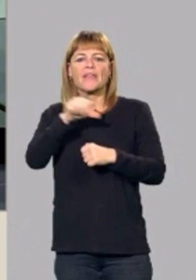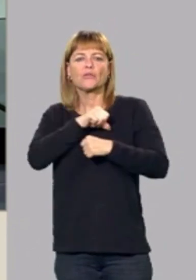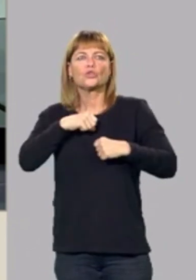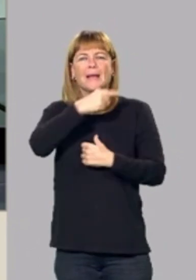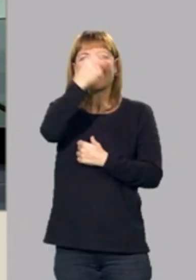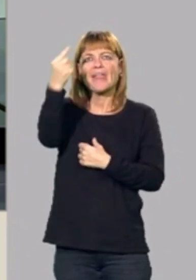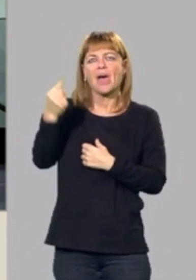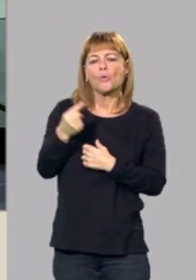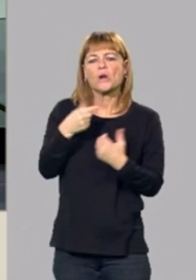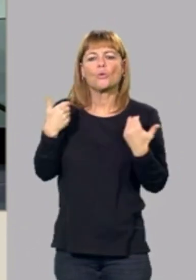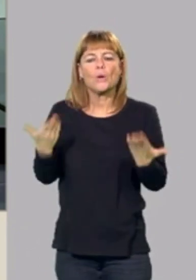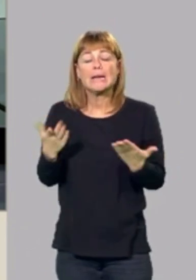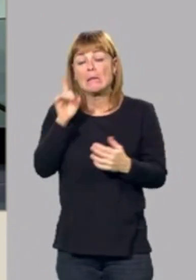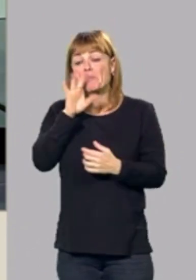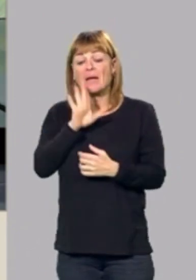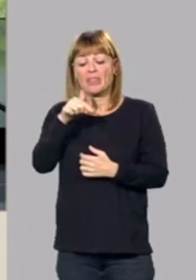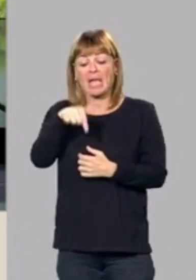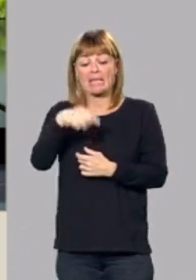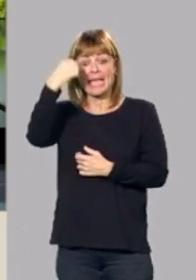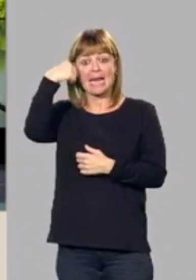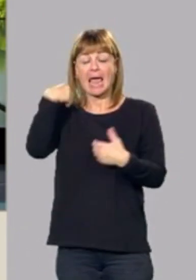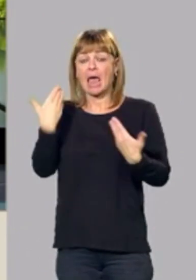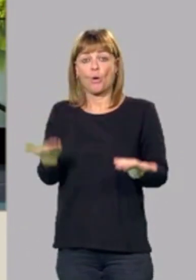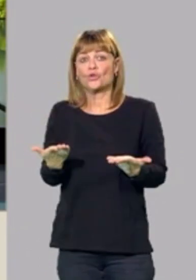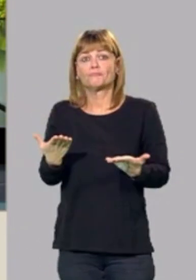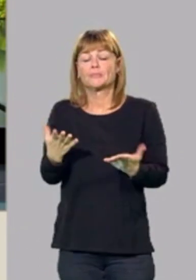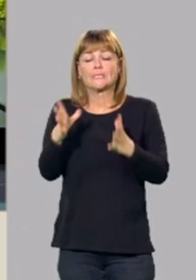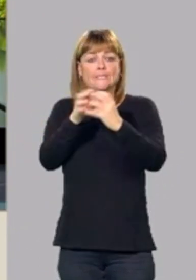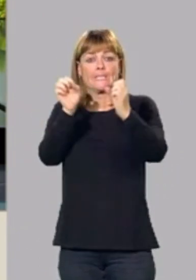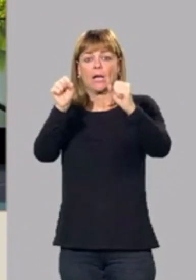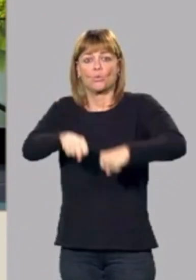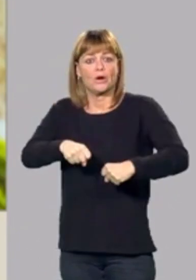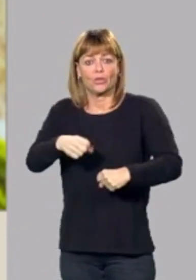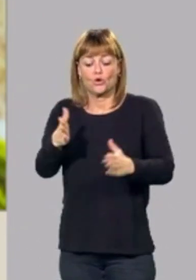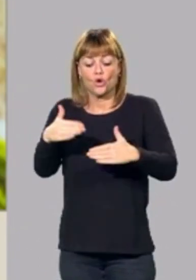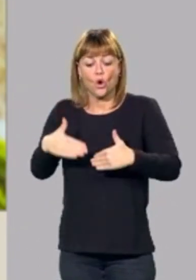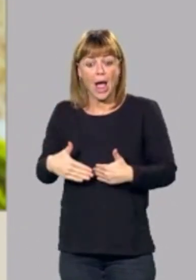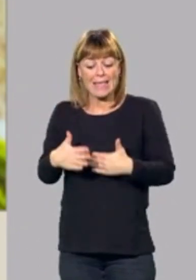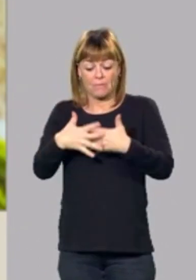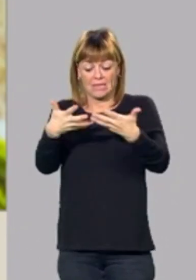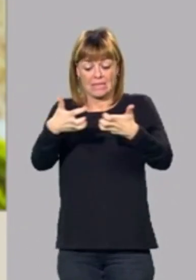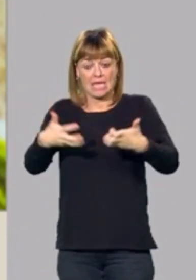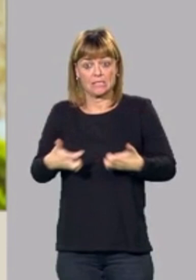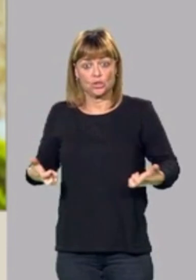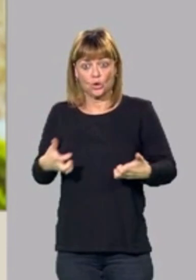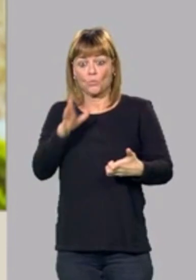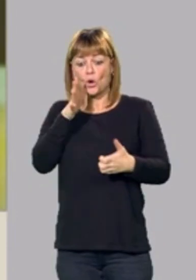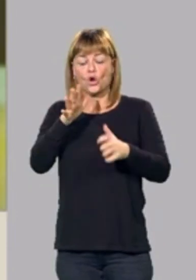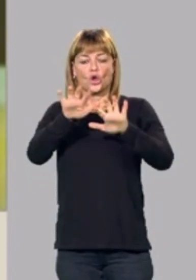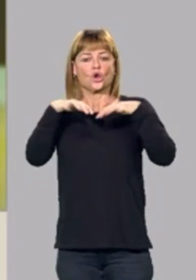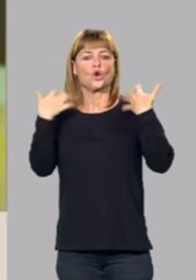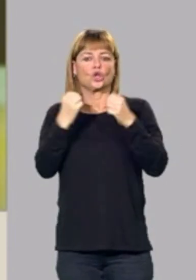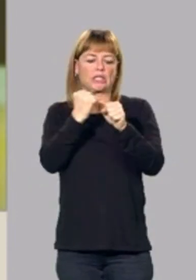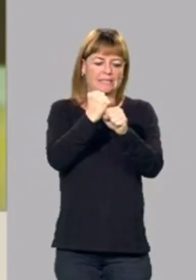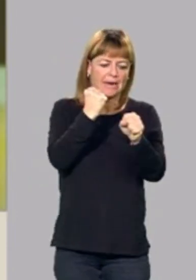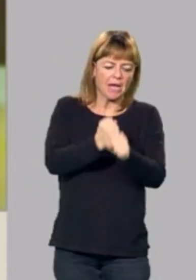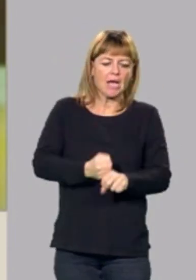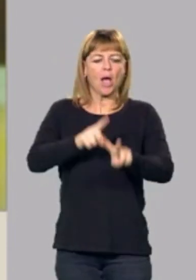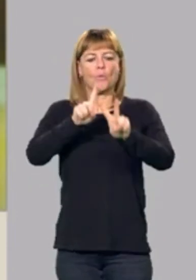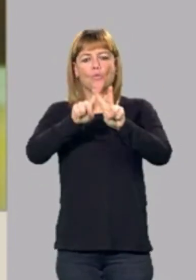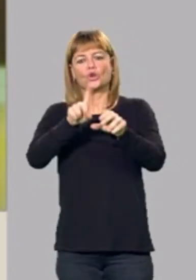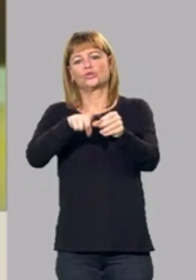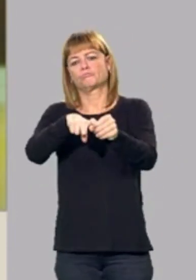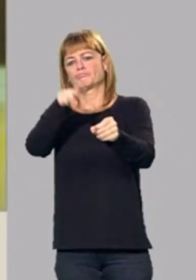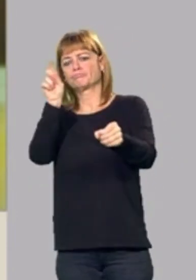Parece que ni siquiera aquí en Aragón se pueden ustedes poner de acuerdo en cuanto a un texto, porque de hecho se está trabajando en las Cortes, Vox ya se ha salido,